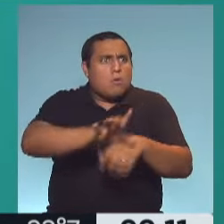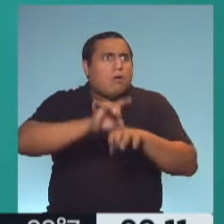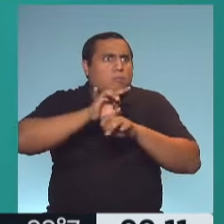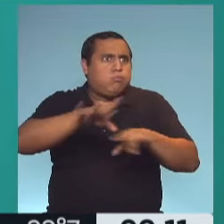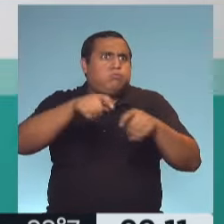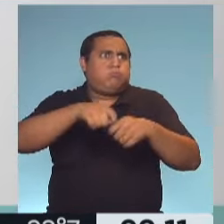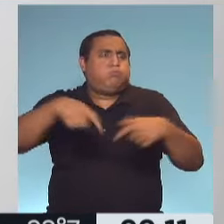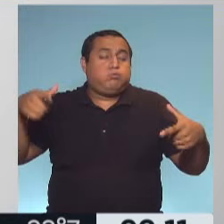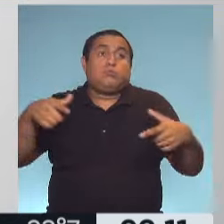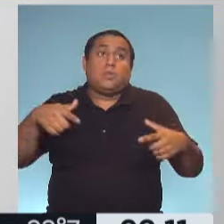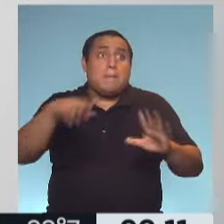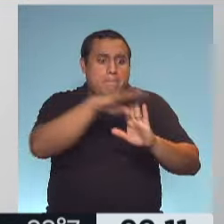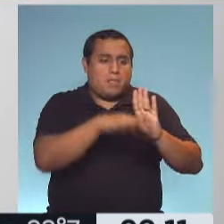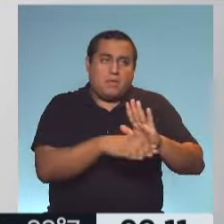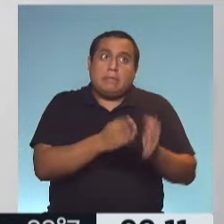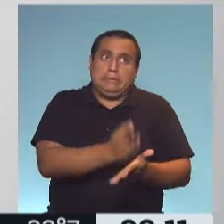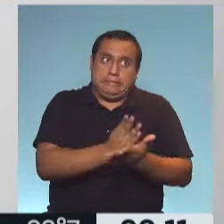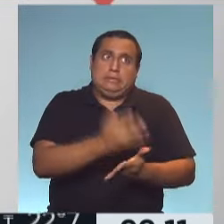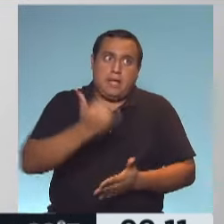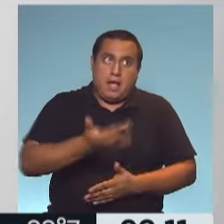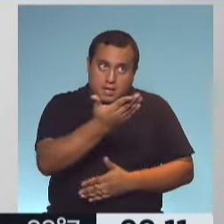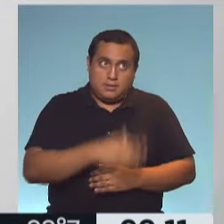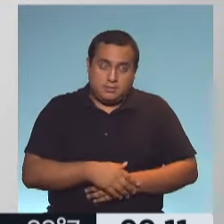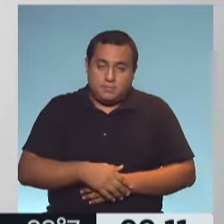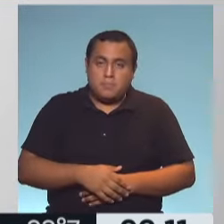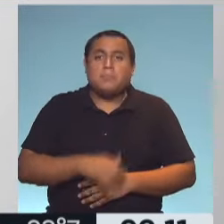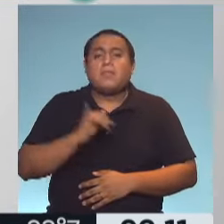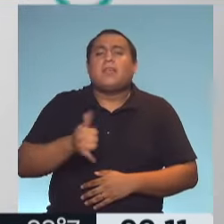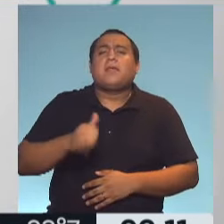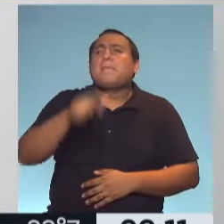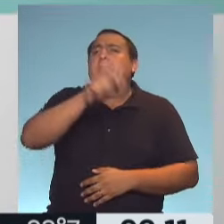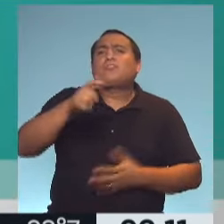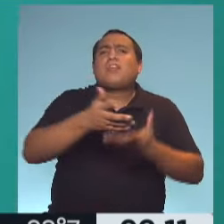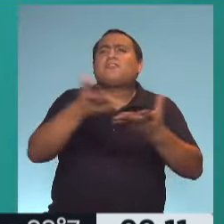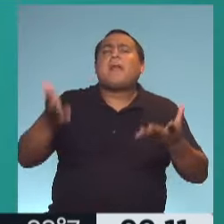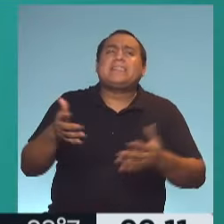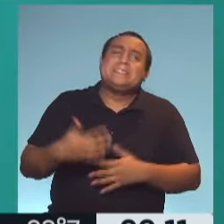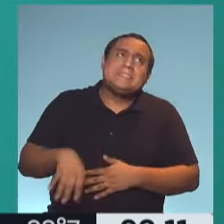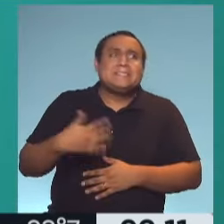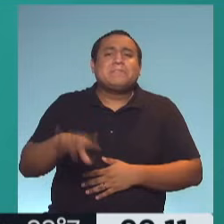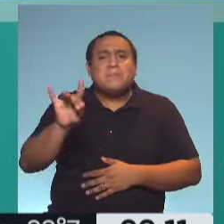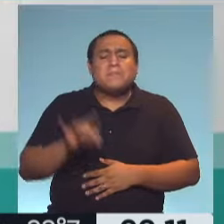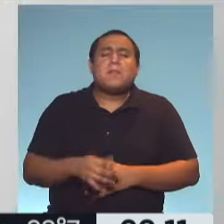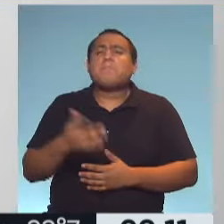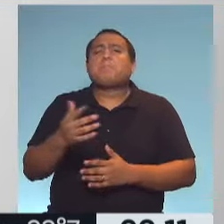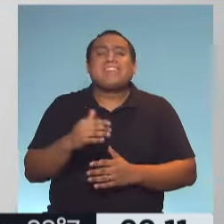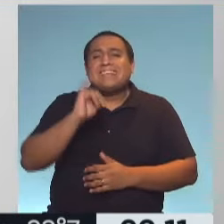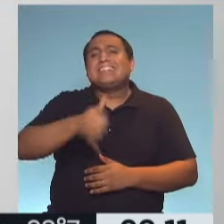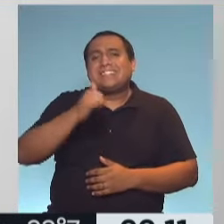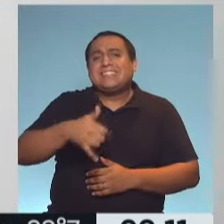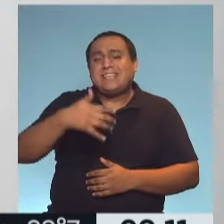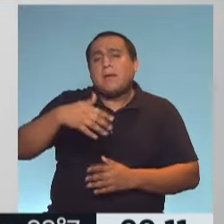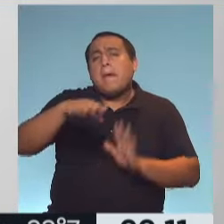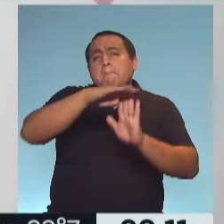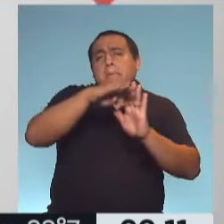con medidas muy restrictivas, ¿no? Claro, la respuesta social es compleja porque, si bien es cierto, hay una gran cantidad de